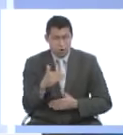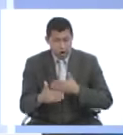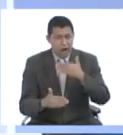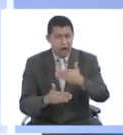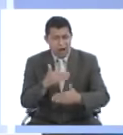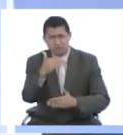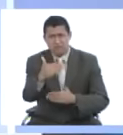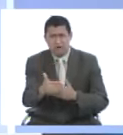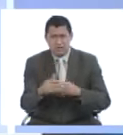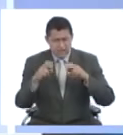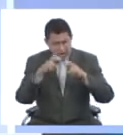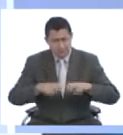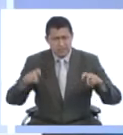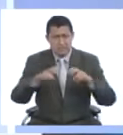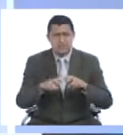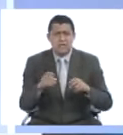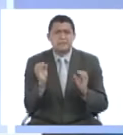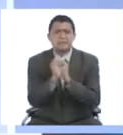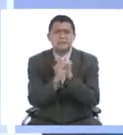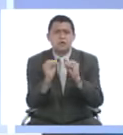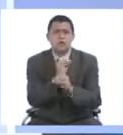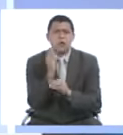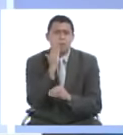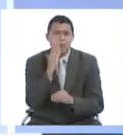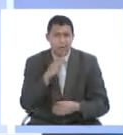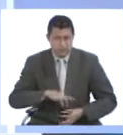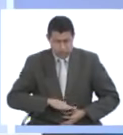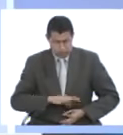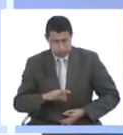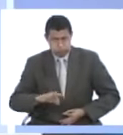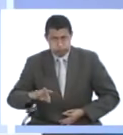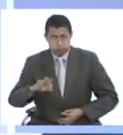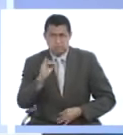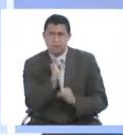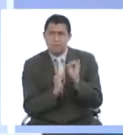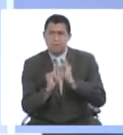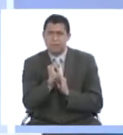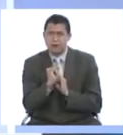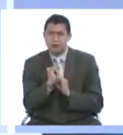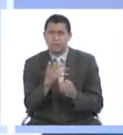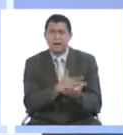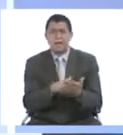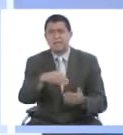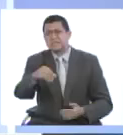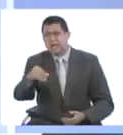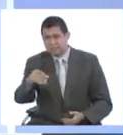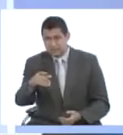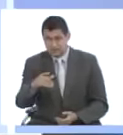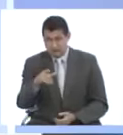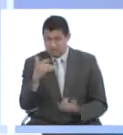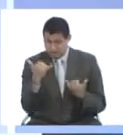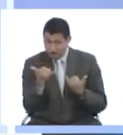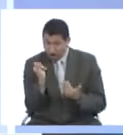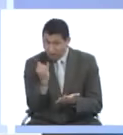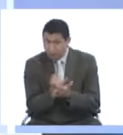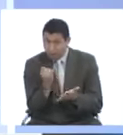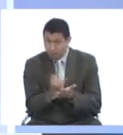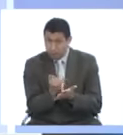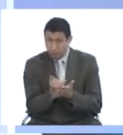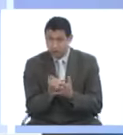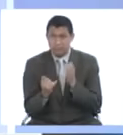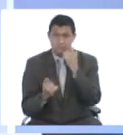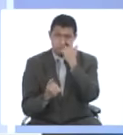avances de estudios con células madres del cordón umbilical del niño para tratamientos de diabetes? ¿Esto ya está verificado,